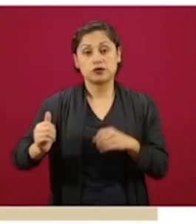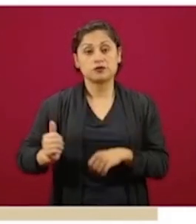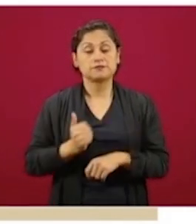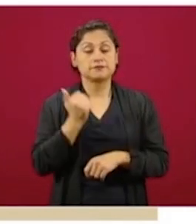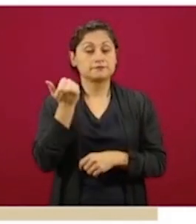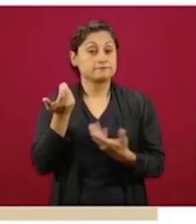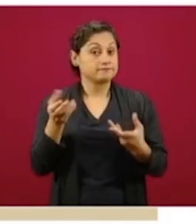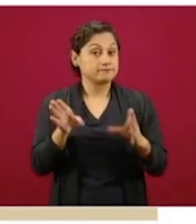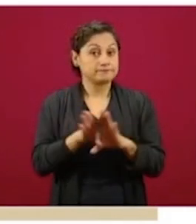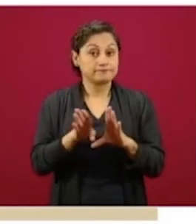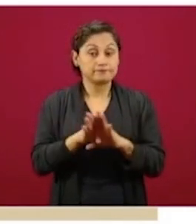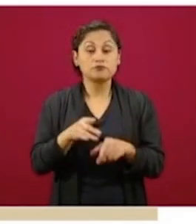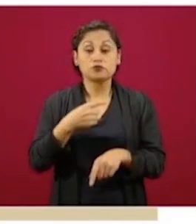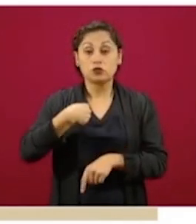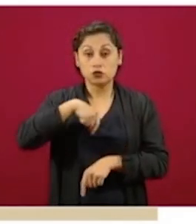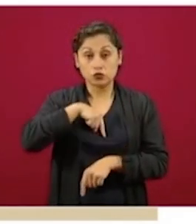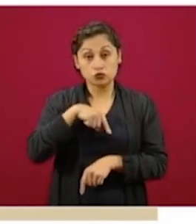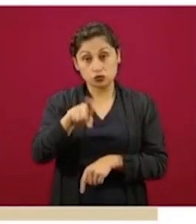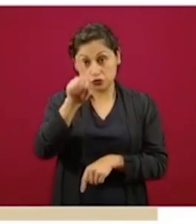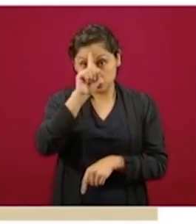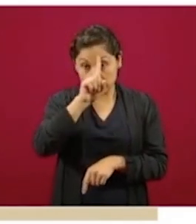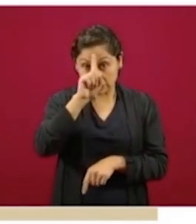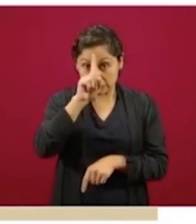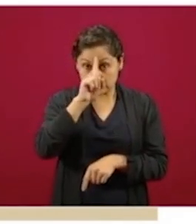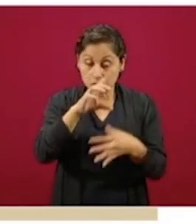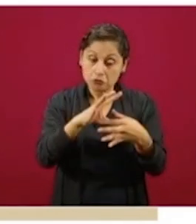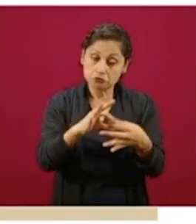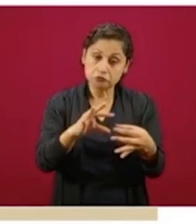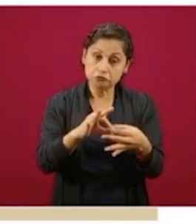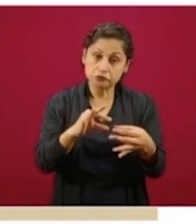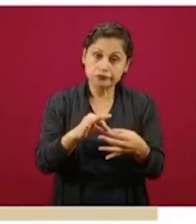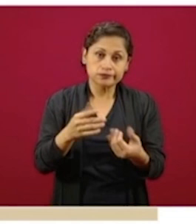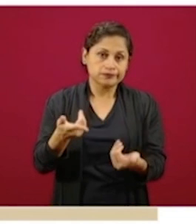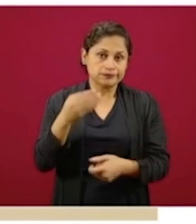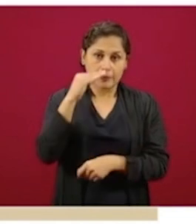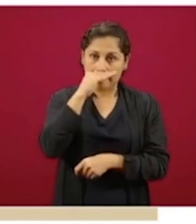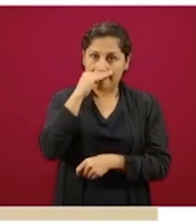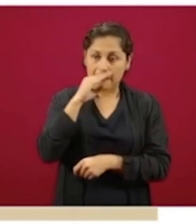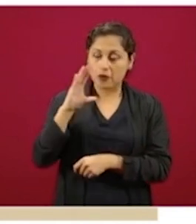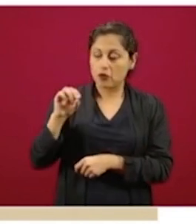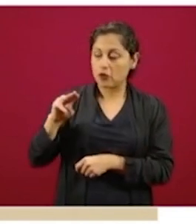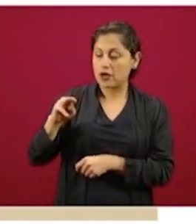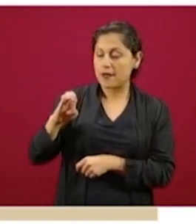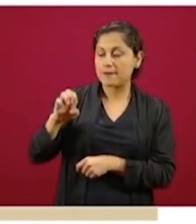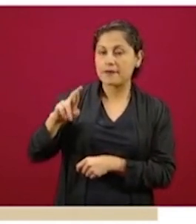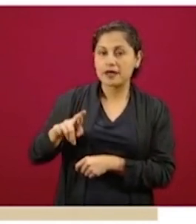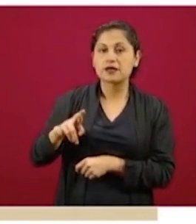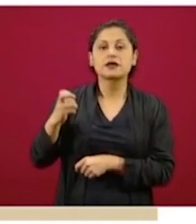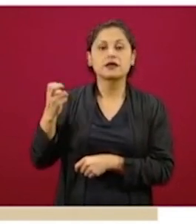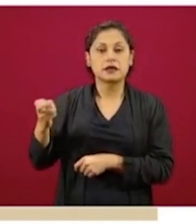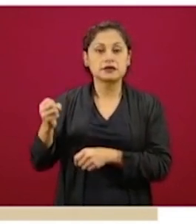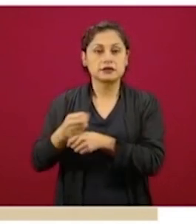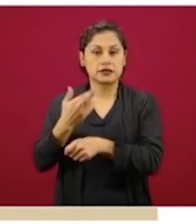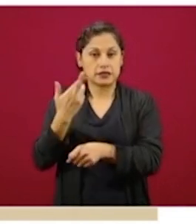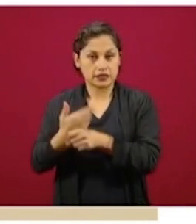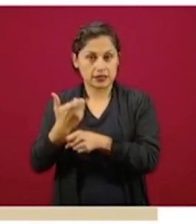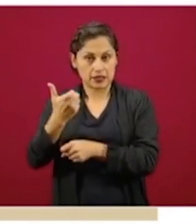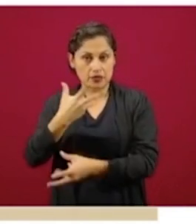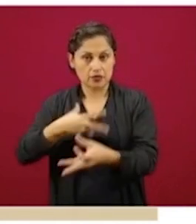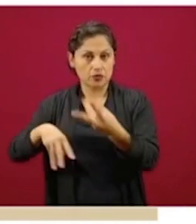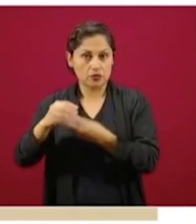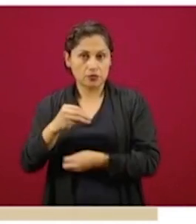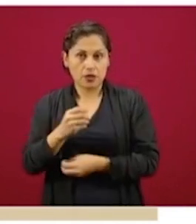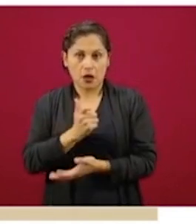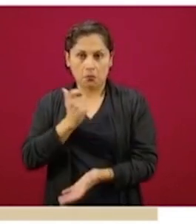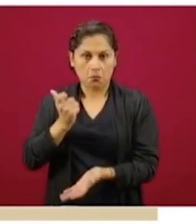asesoría es prácticamente gratuita, la CONAMER, la Secretaría de Economía, no cobra por esta asesoría a los municipios. Y número